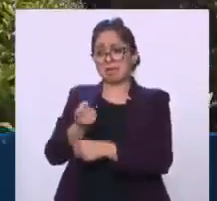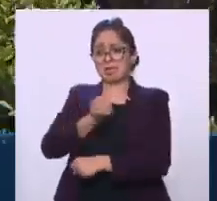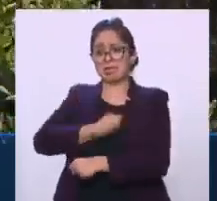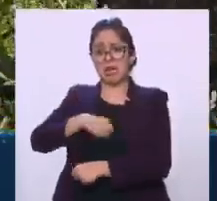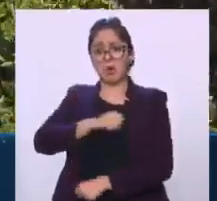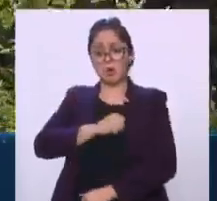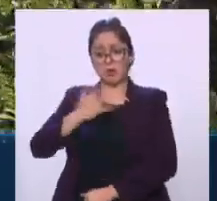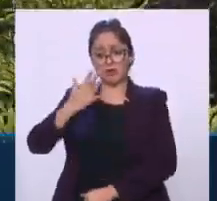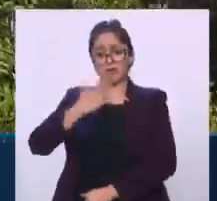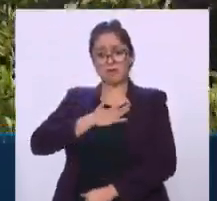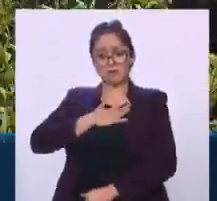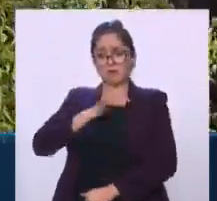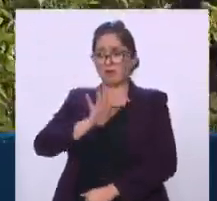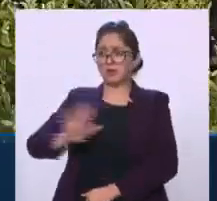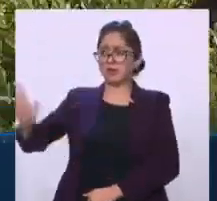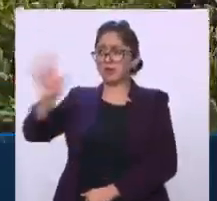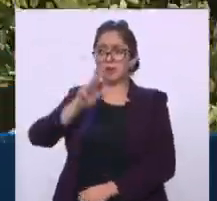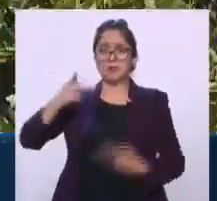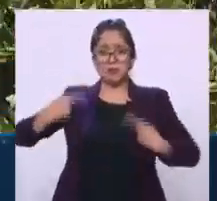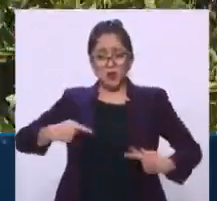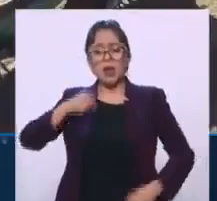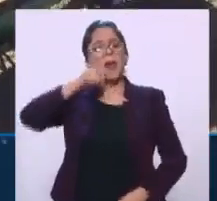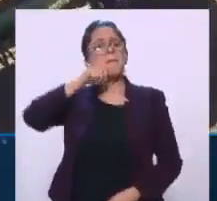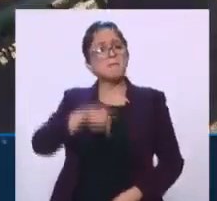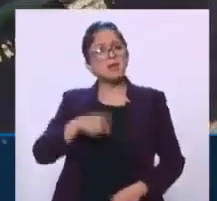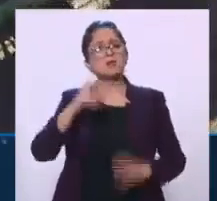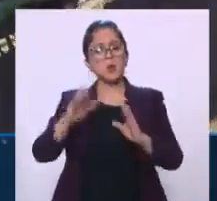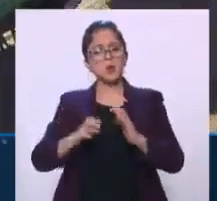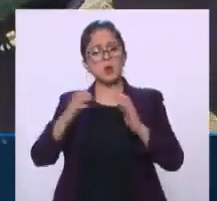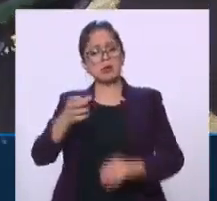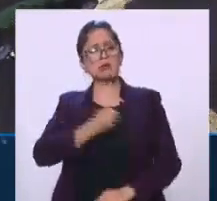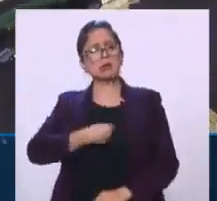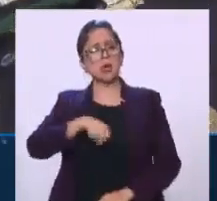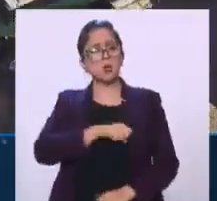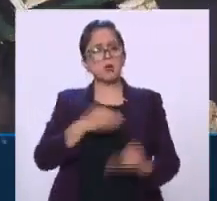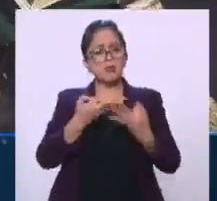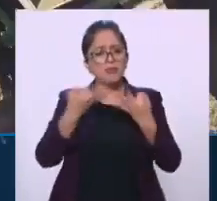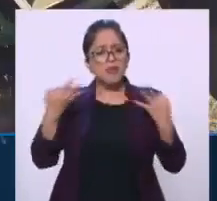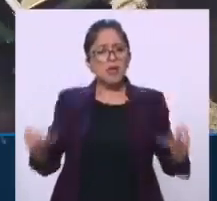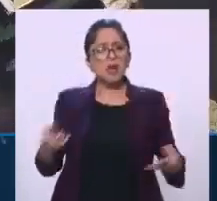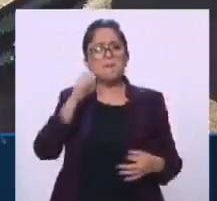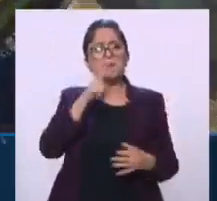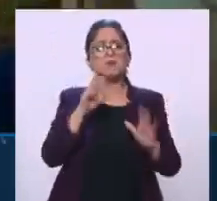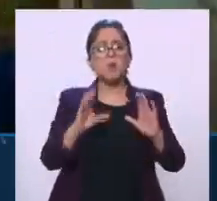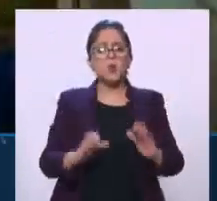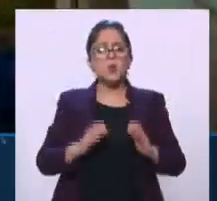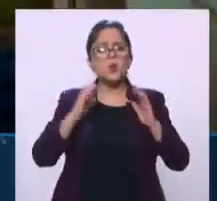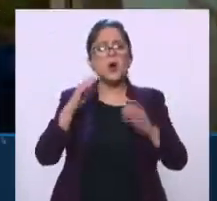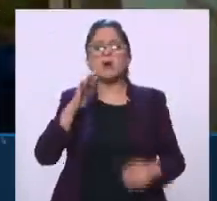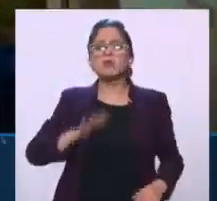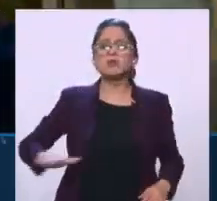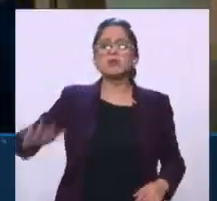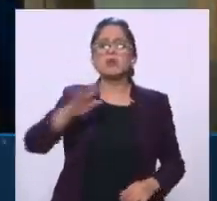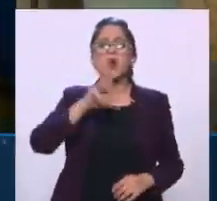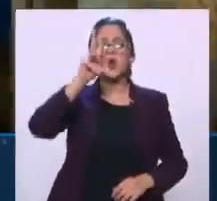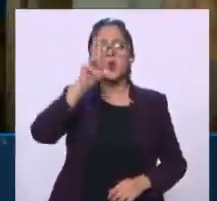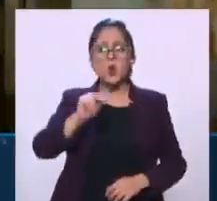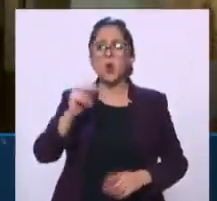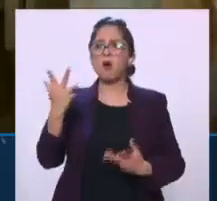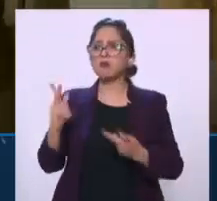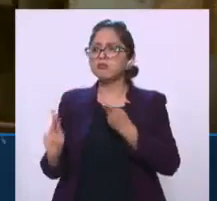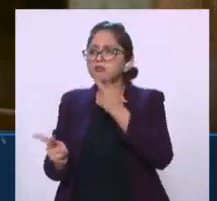la salud del suelo y tercero también cómo conservar un medio ambiente que no afecte a aquellos insectos o